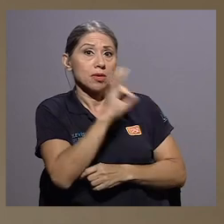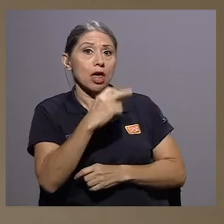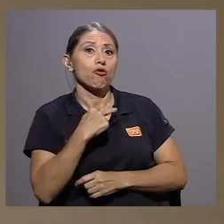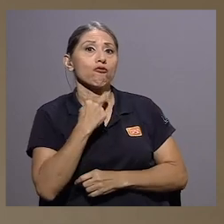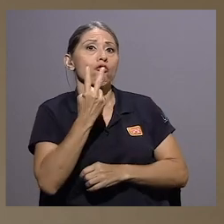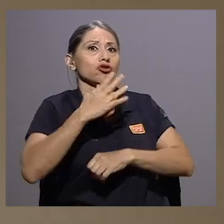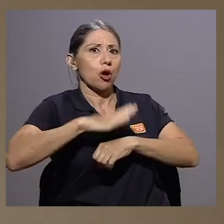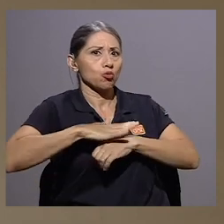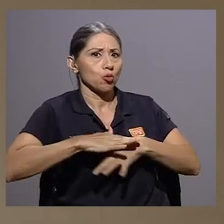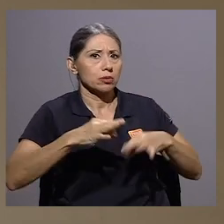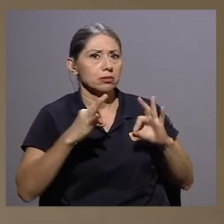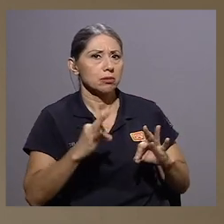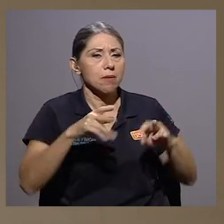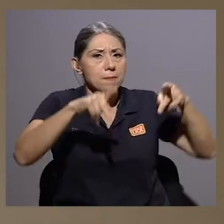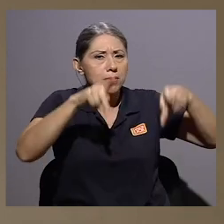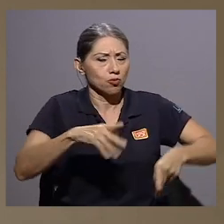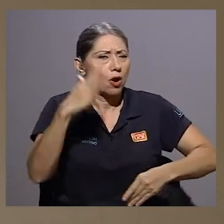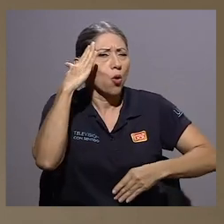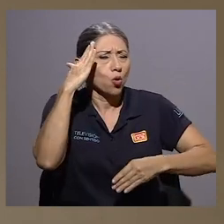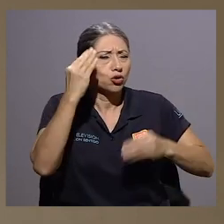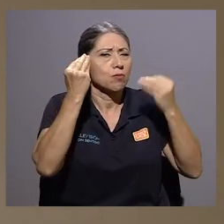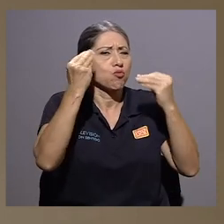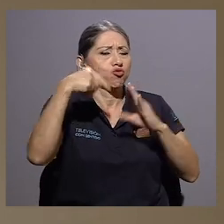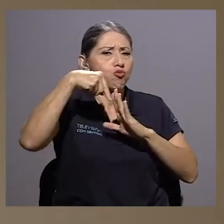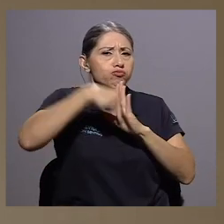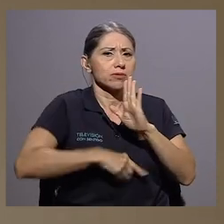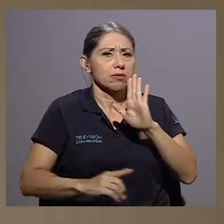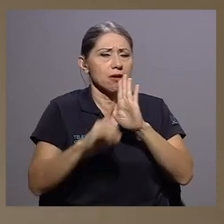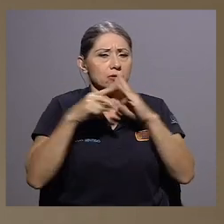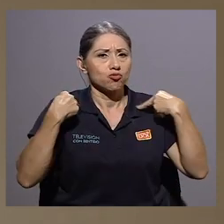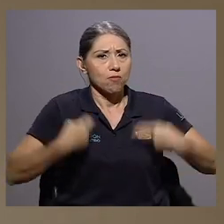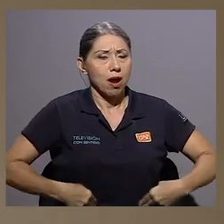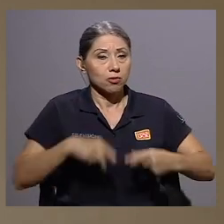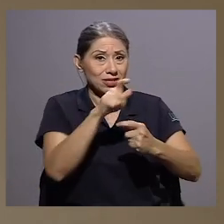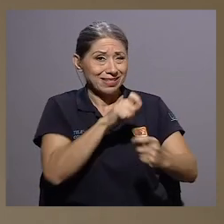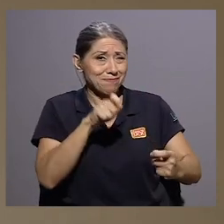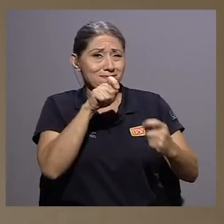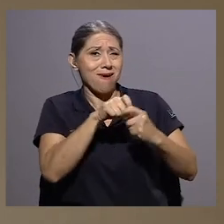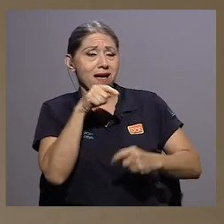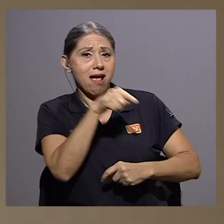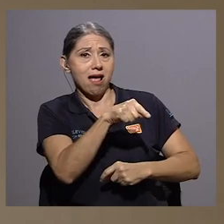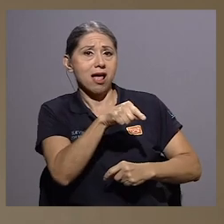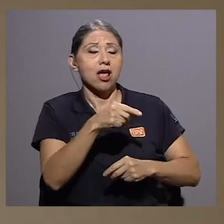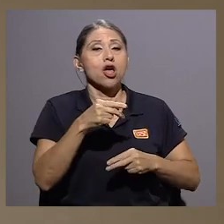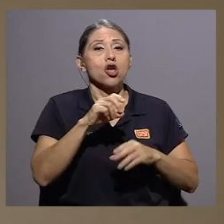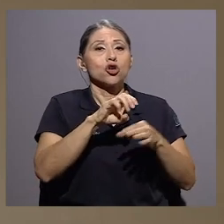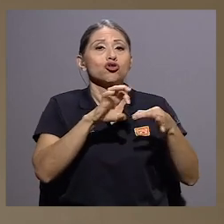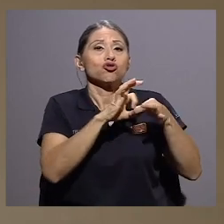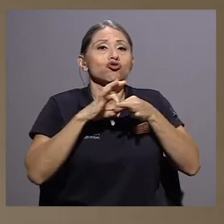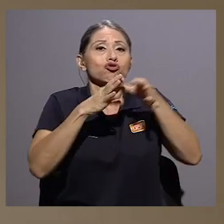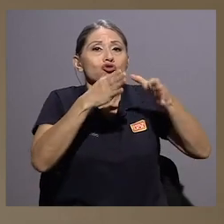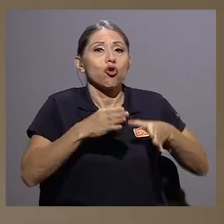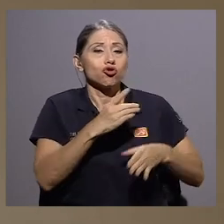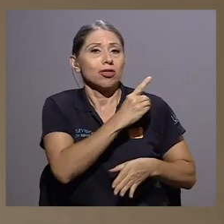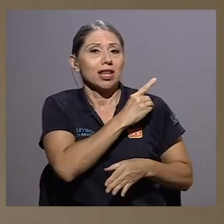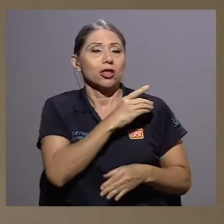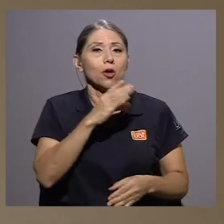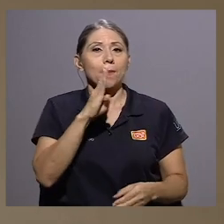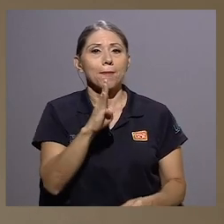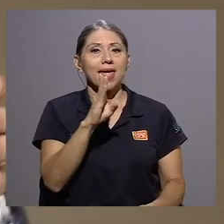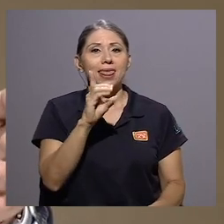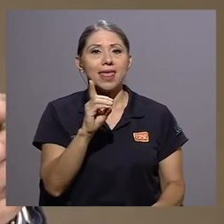invitado a una voz autorizada, a una persona que conoce ampliamente, sobre los derechos humanos, pero específicamente en esa área,